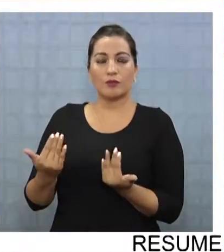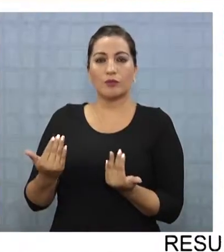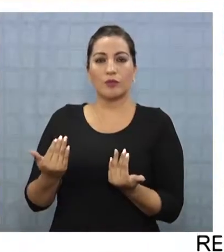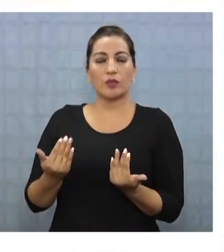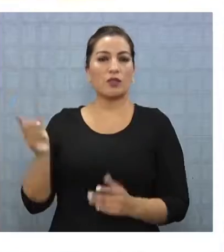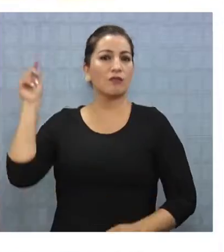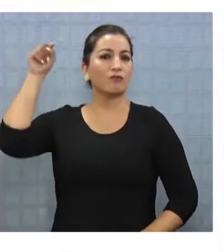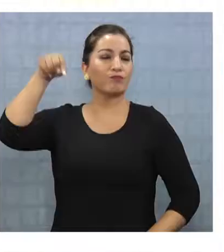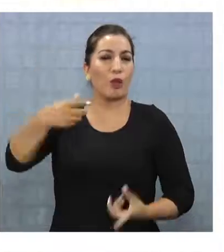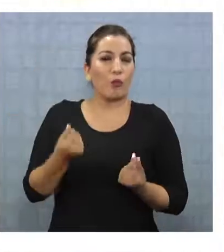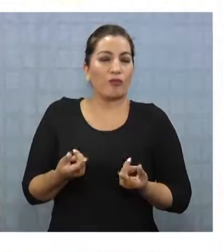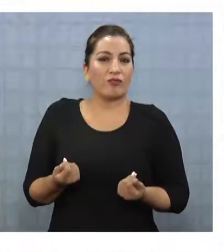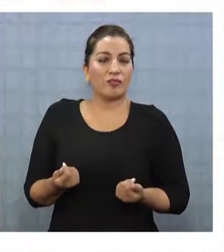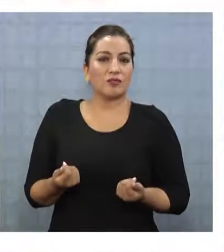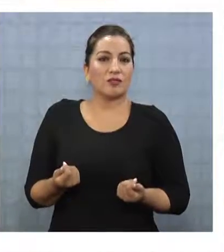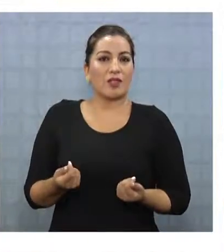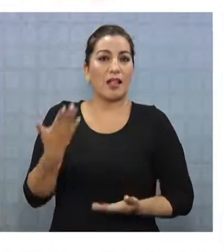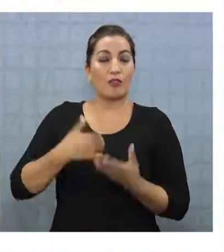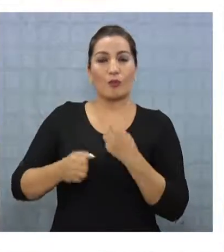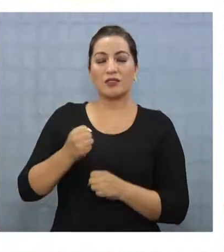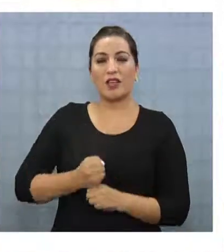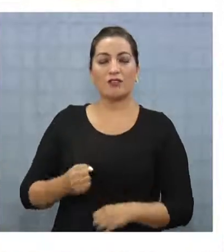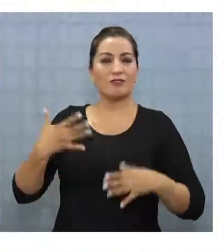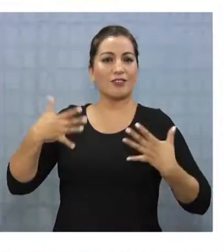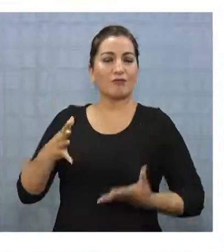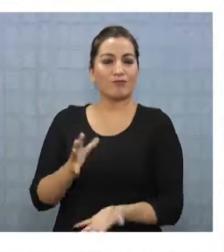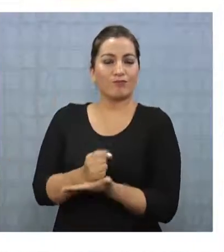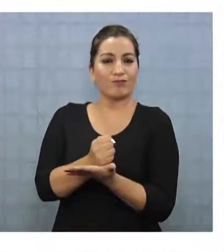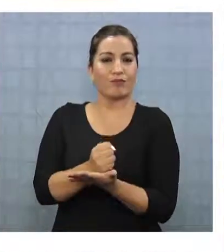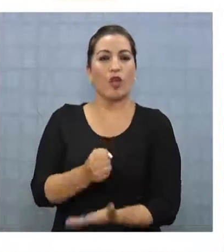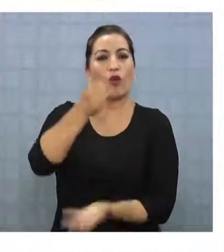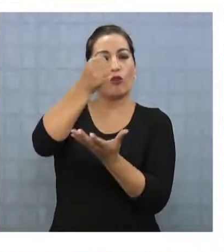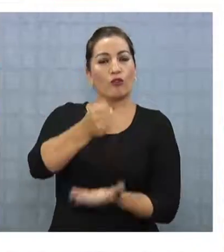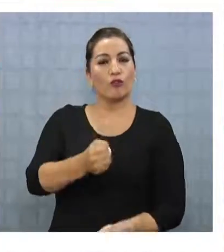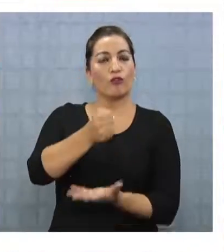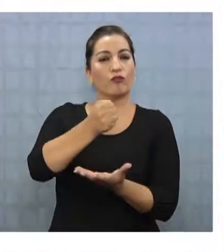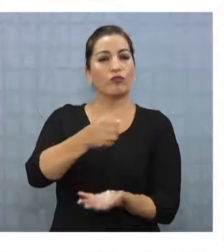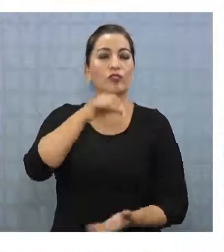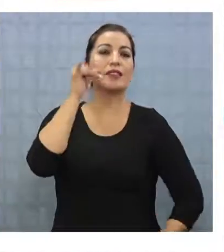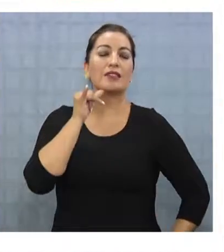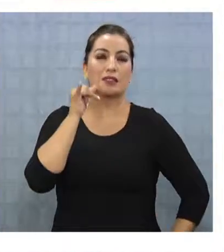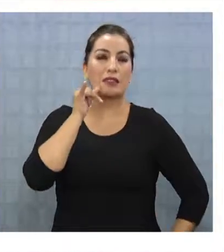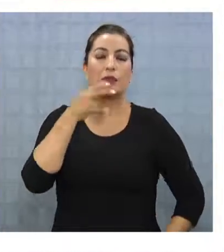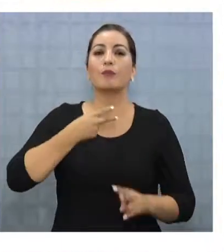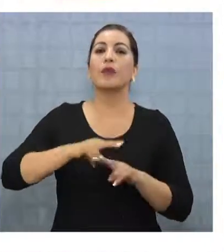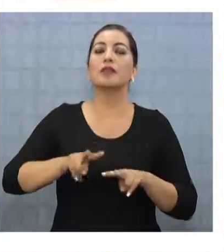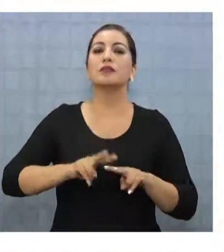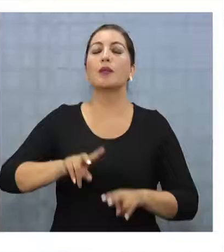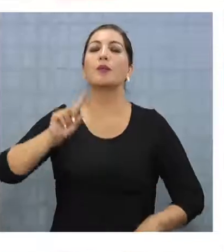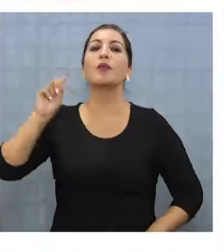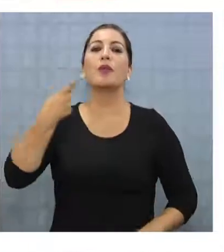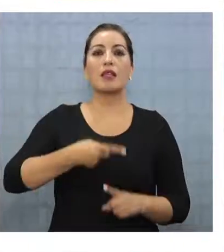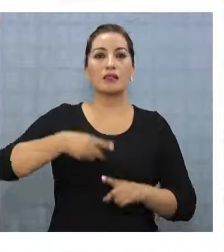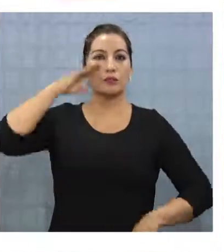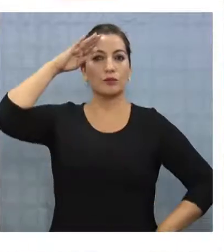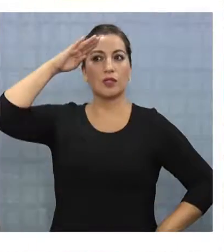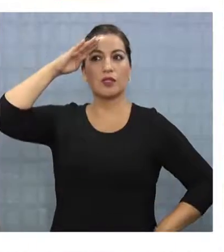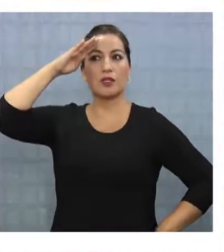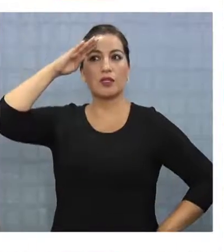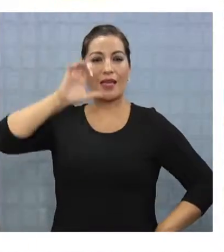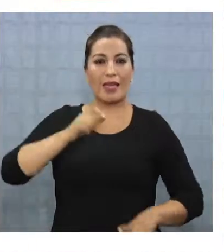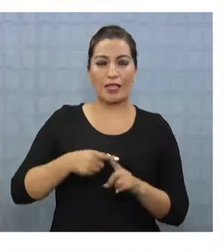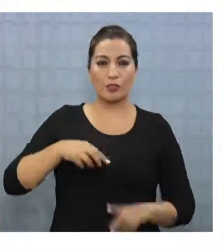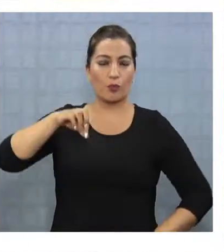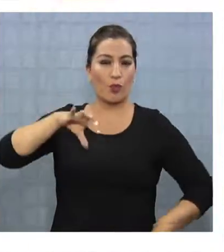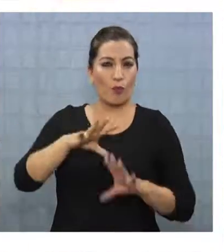Estamos a la espera de la llegada de un financiamiento que nos adjudicamos el año pasado con fondos regionales para generar nuestra primera